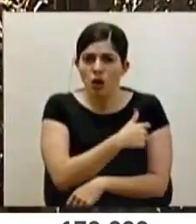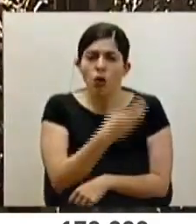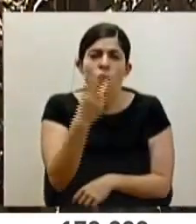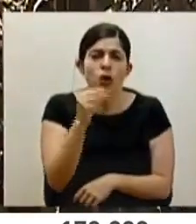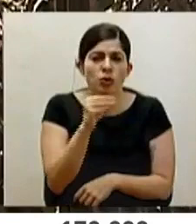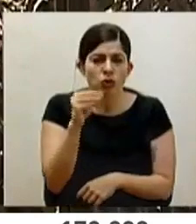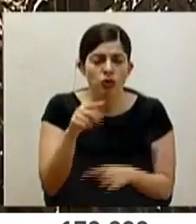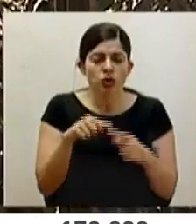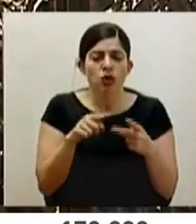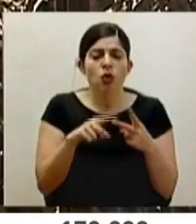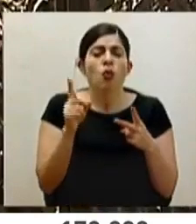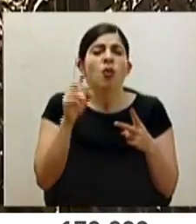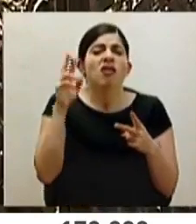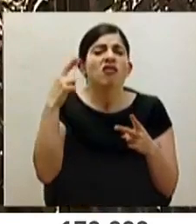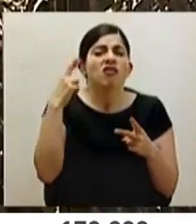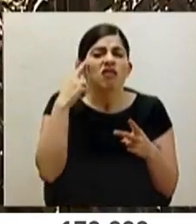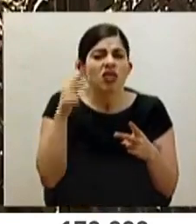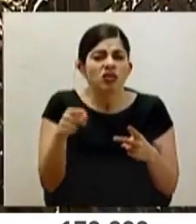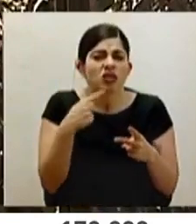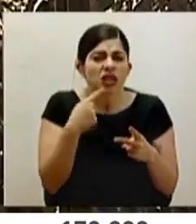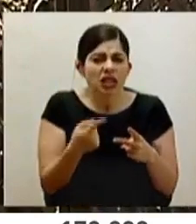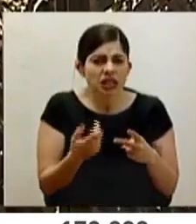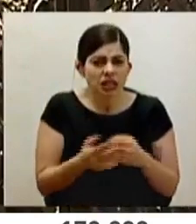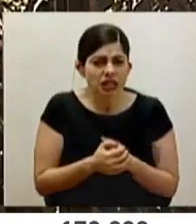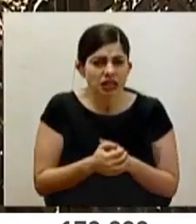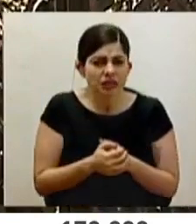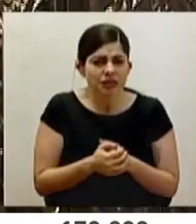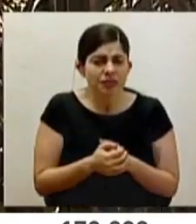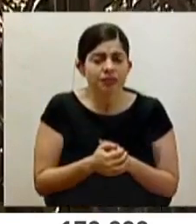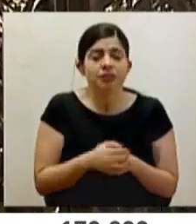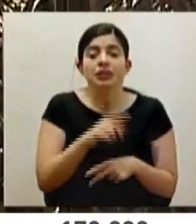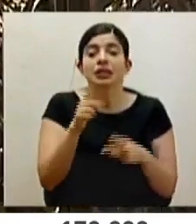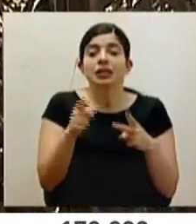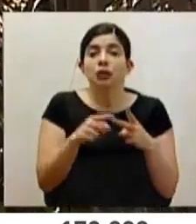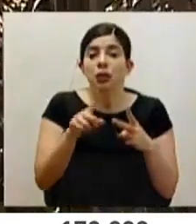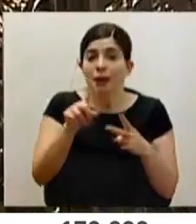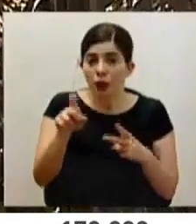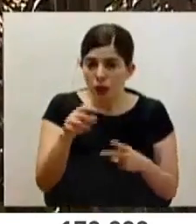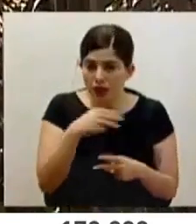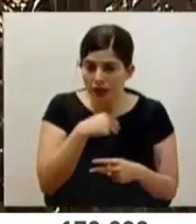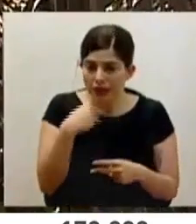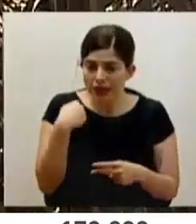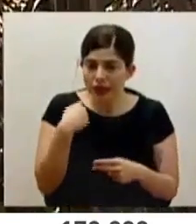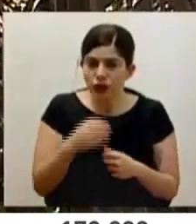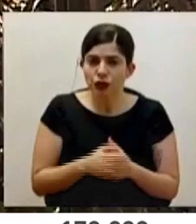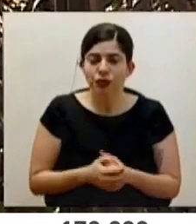razones están alegando? Segunda consulta, señor ministro.